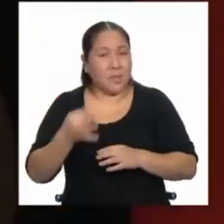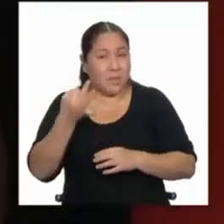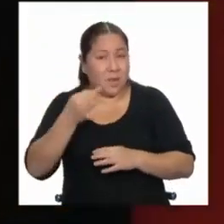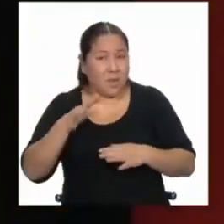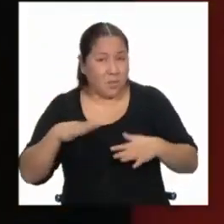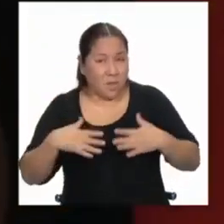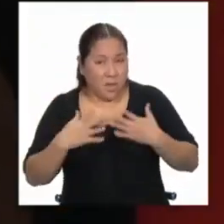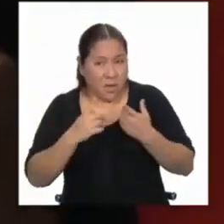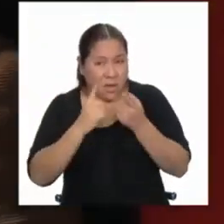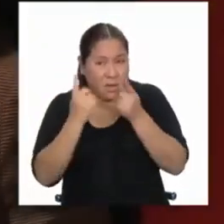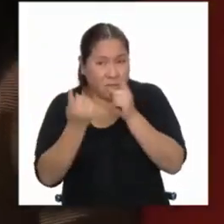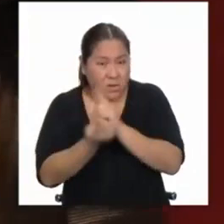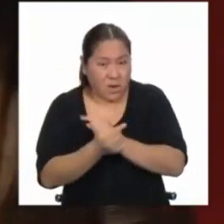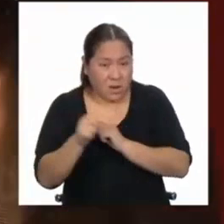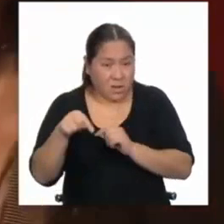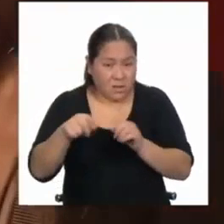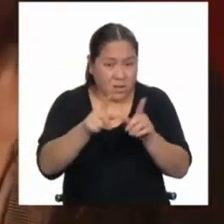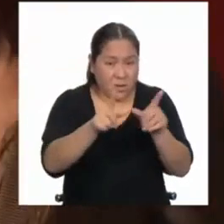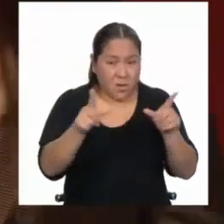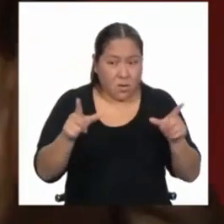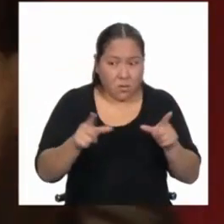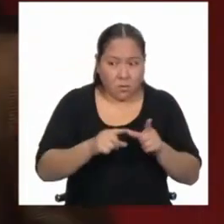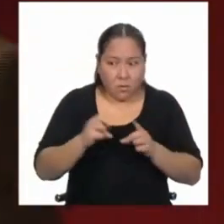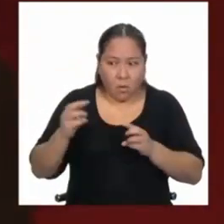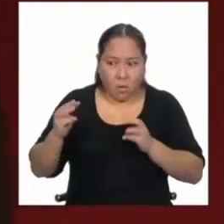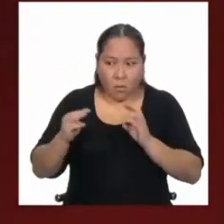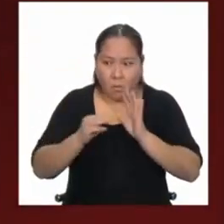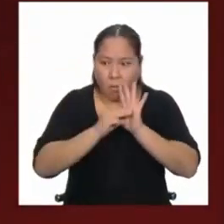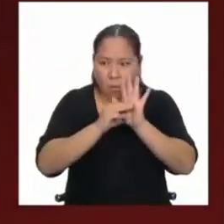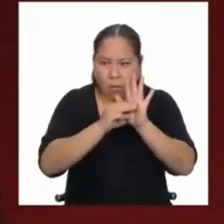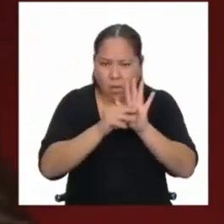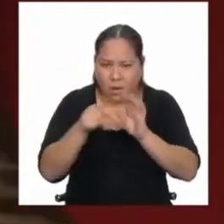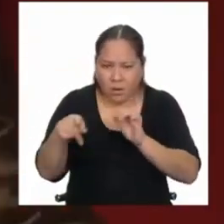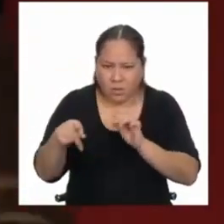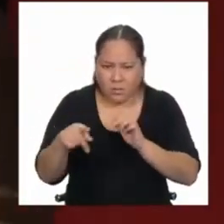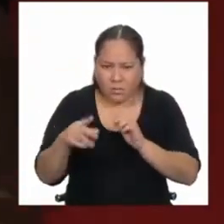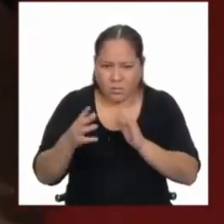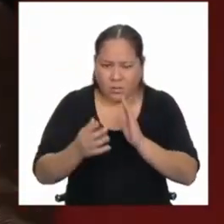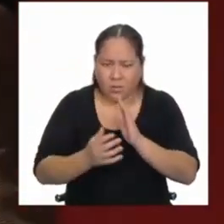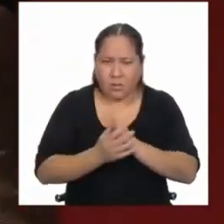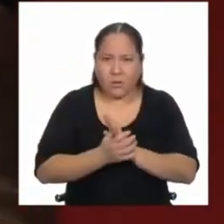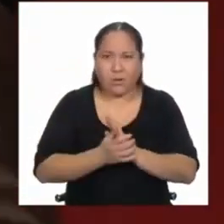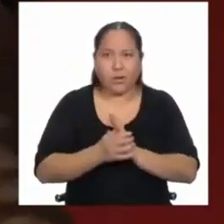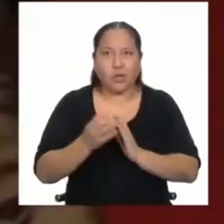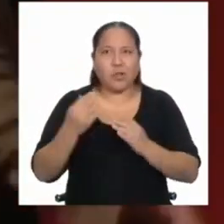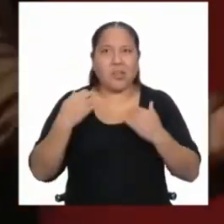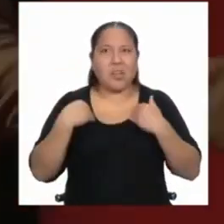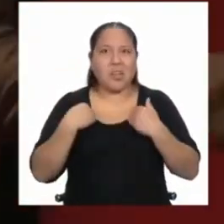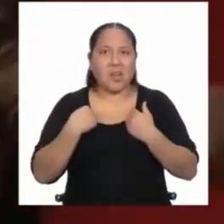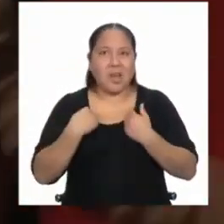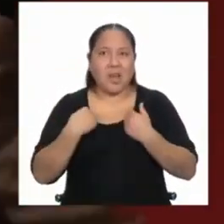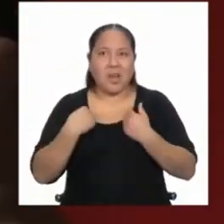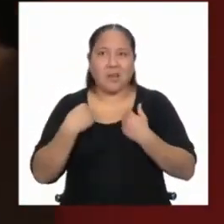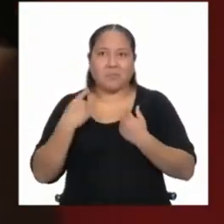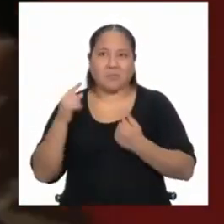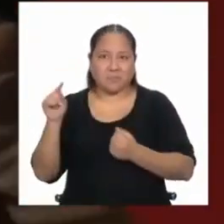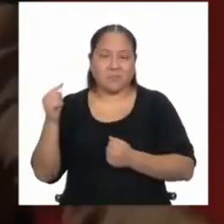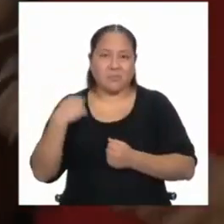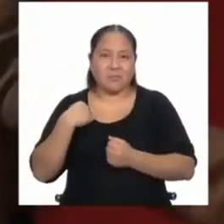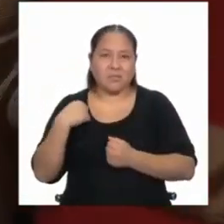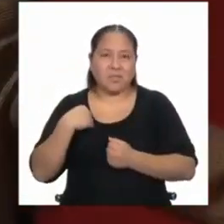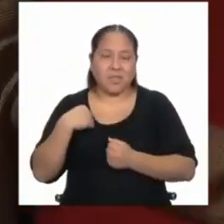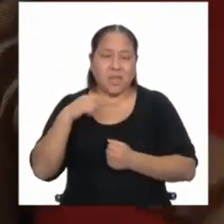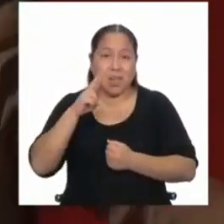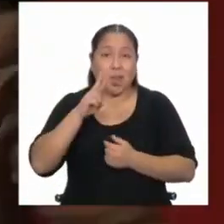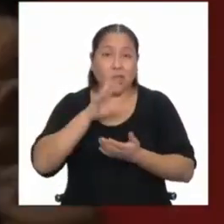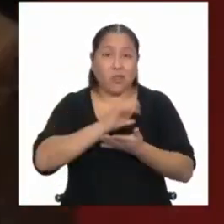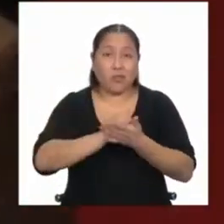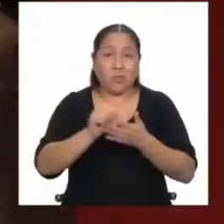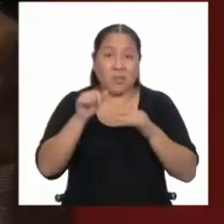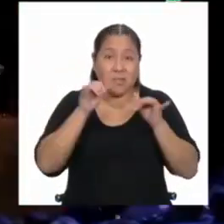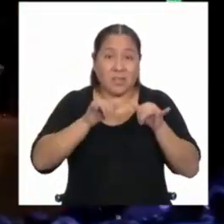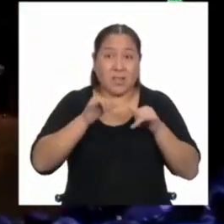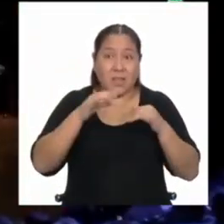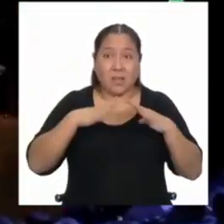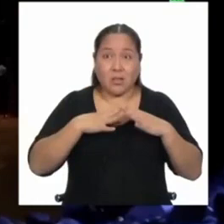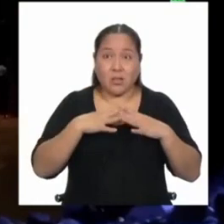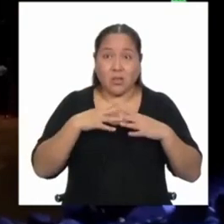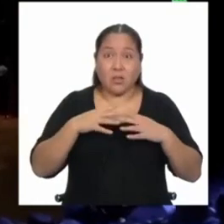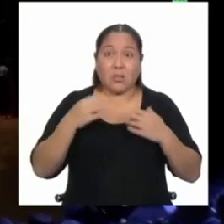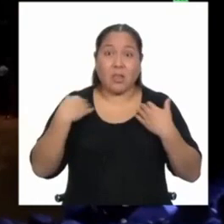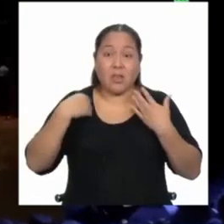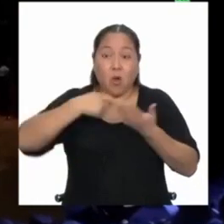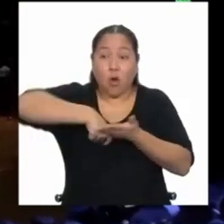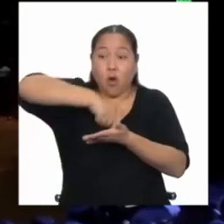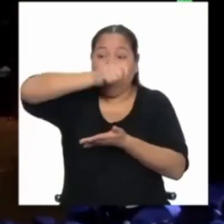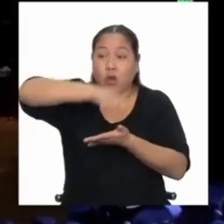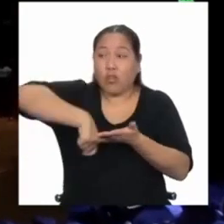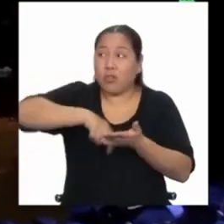esa comunidad? ¿Podrían convertirse en modelos de éxito? ¿Puede pasar todo eso? No lo sé, tenía dos meses, tenía un contrato con el Ballet de Irlanda, me tenía que ir. Y